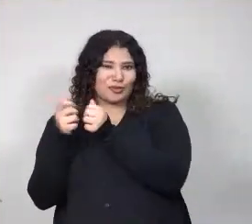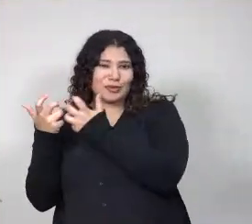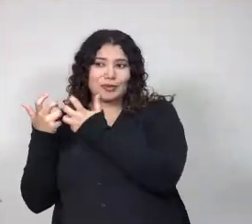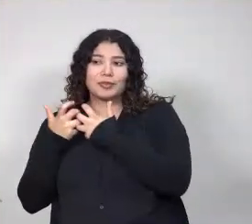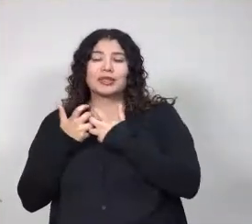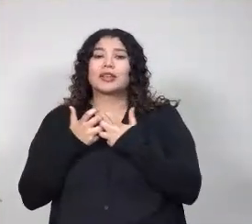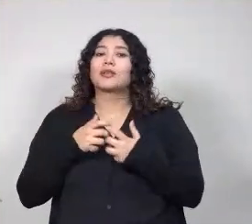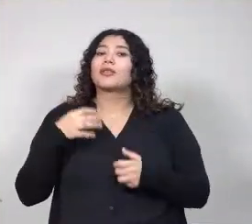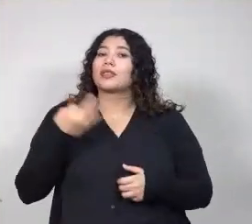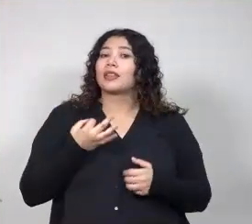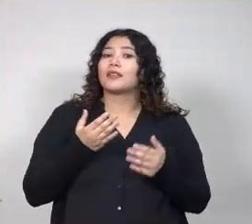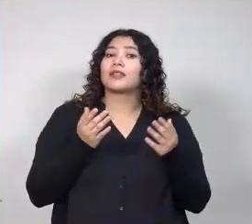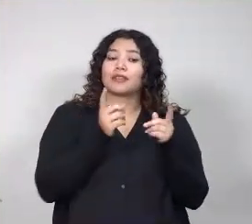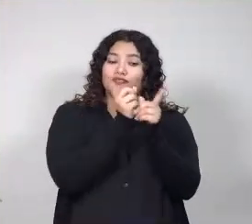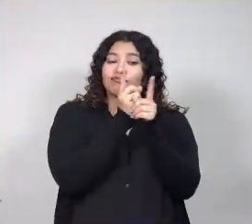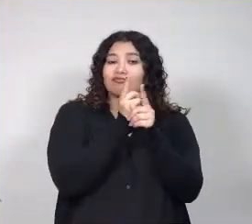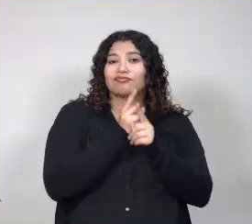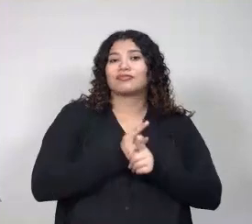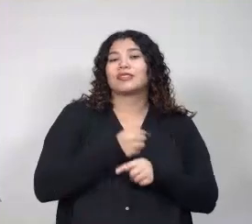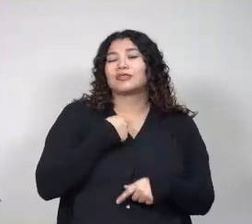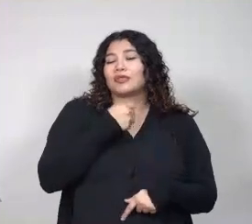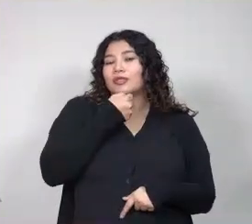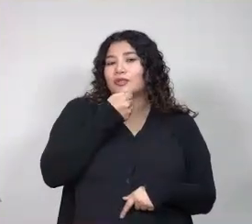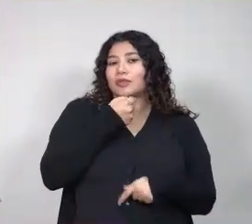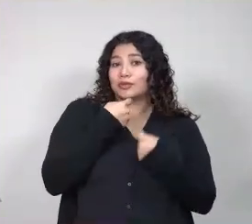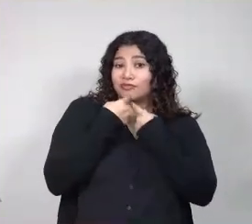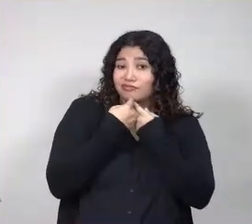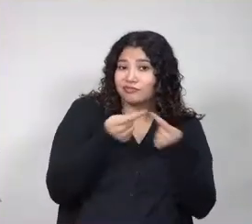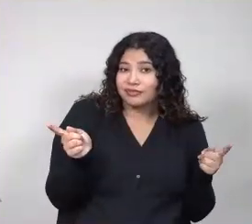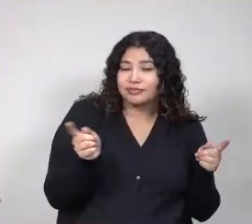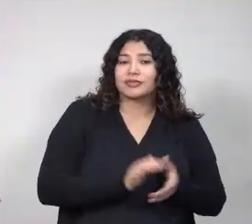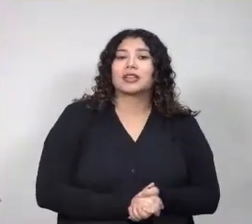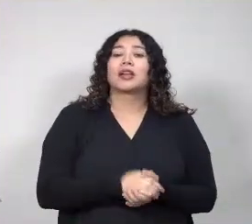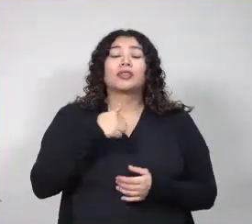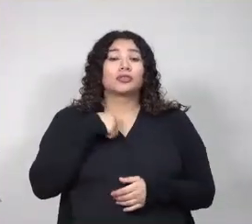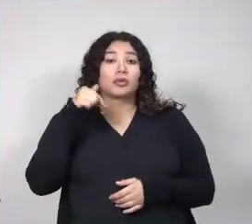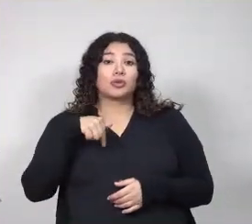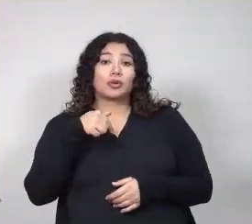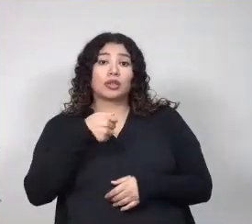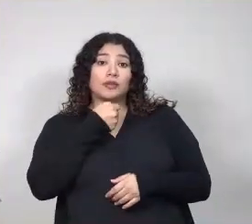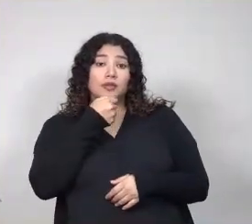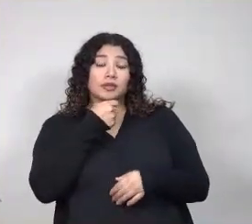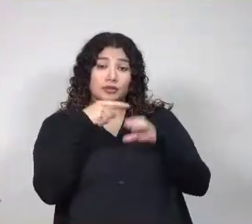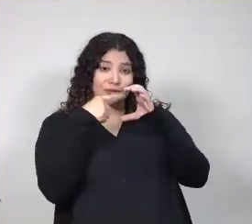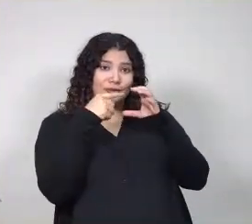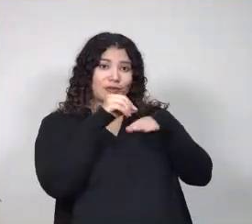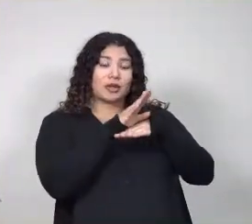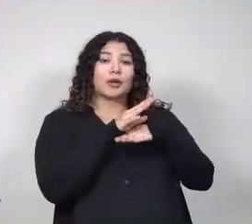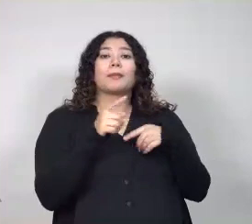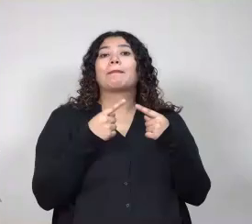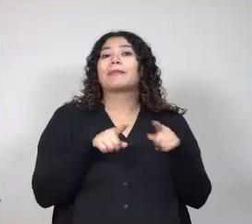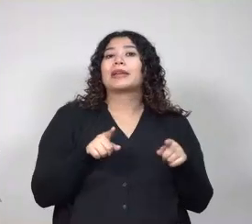adecuaciones en la forma en que nosotros transmitimos la información. Actualmente manejamos información vía correo electrónico, pero no